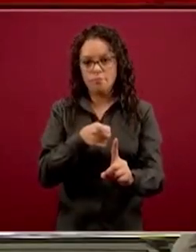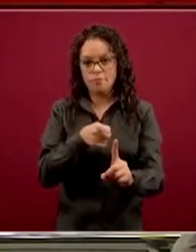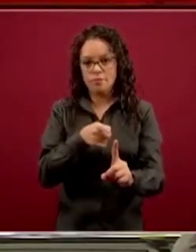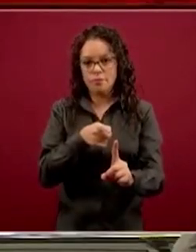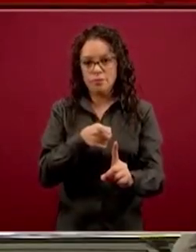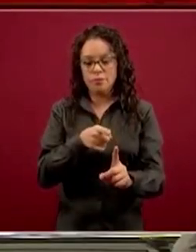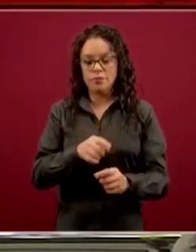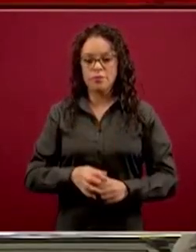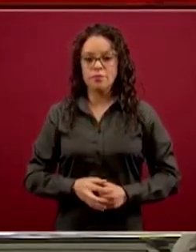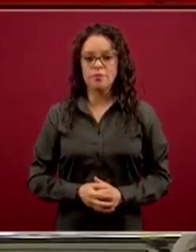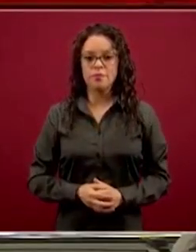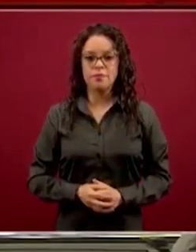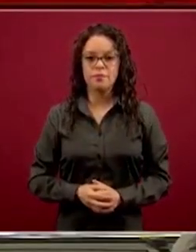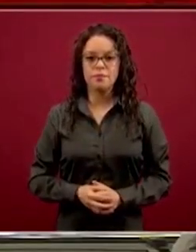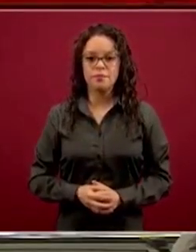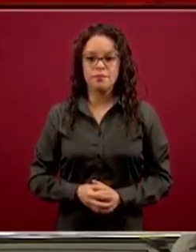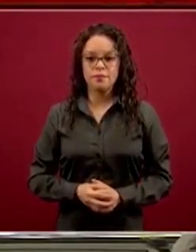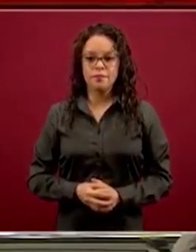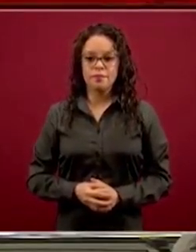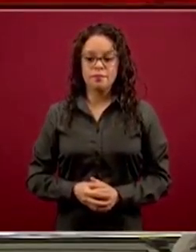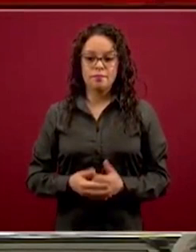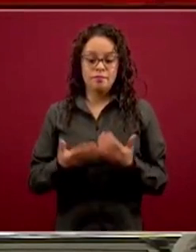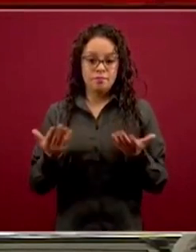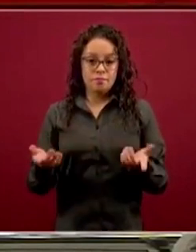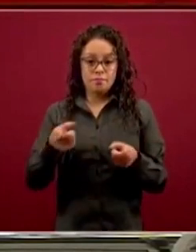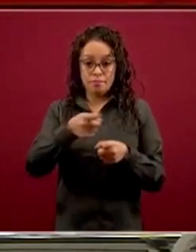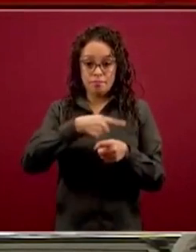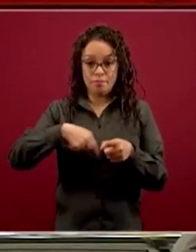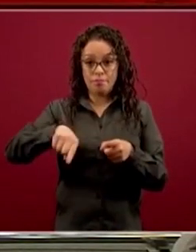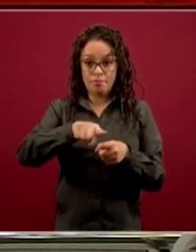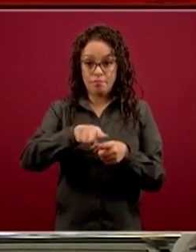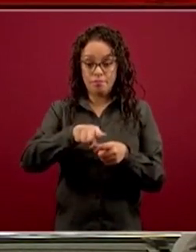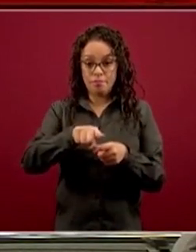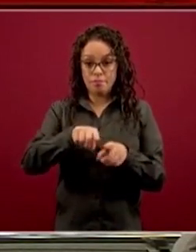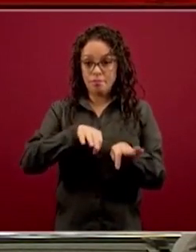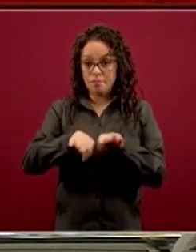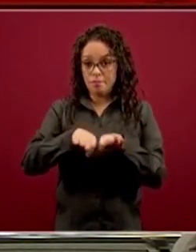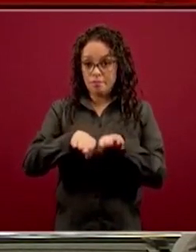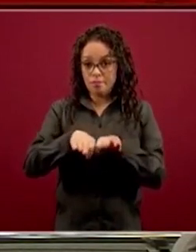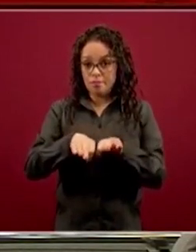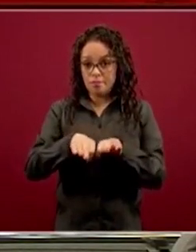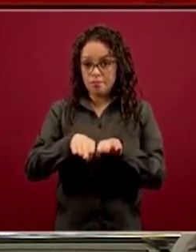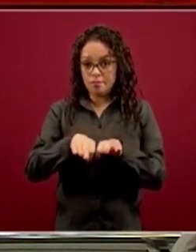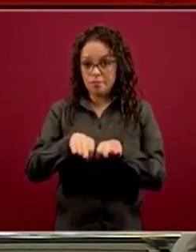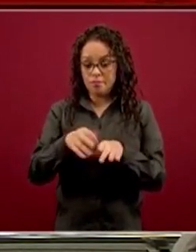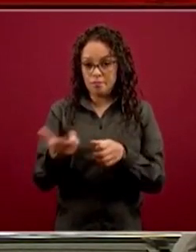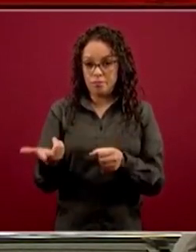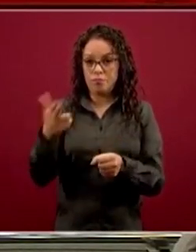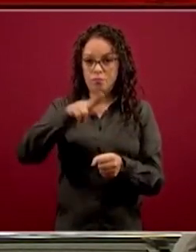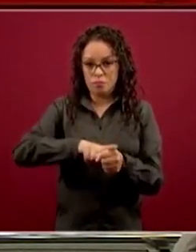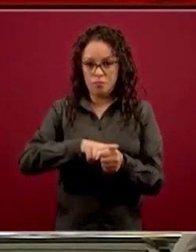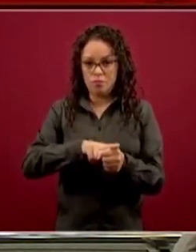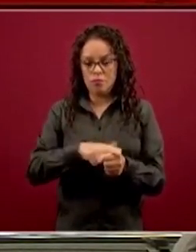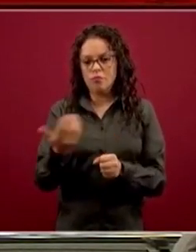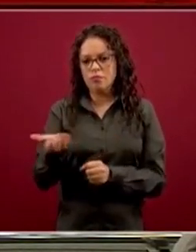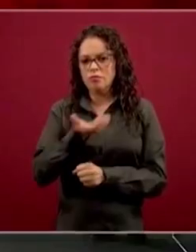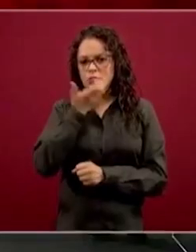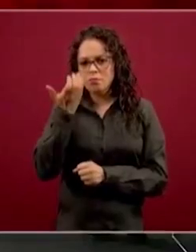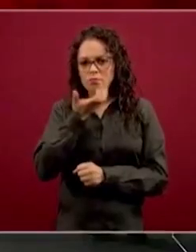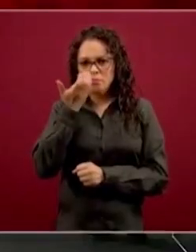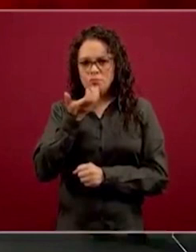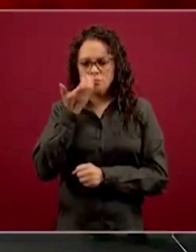Estos médicos de salud en el trabajo son los que en épocas regulares normalmente dan las